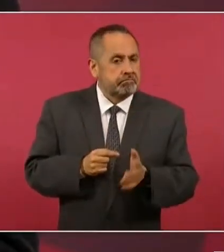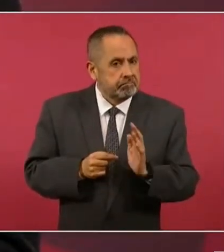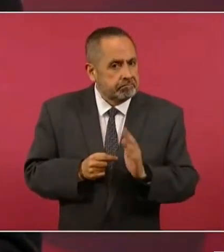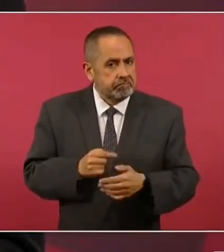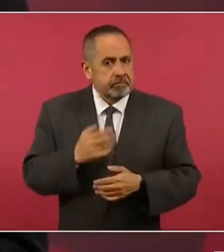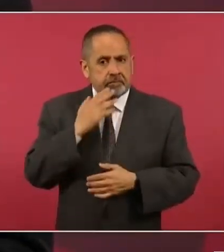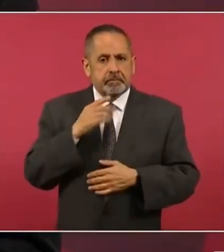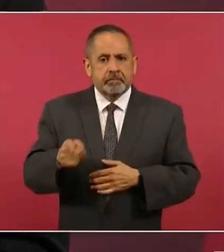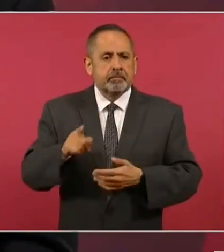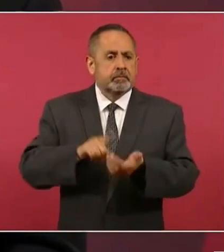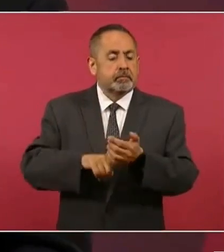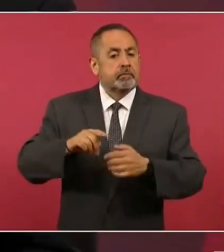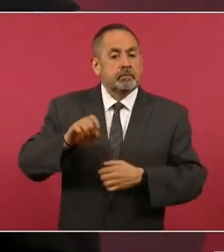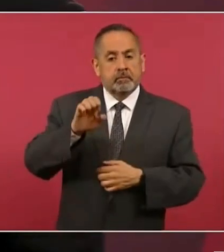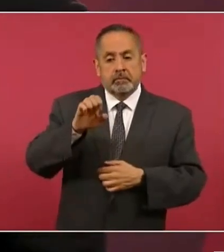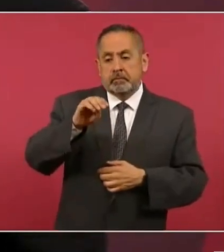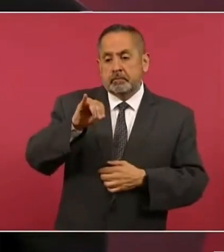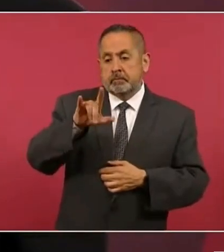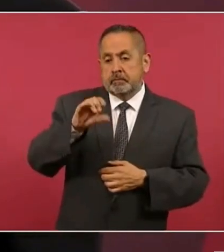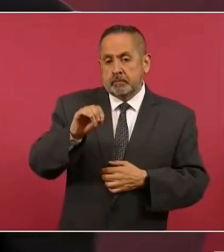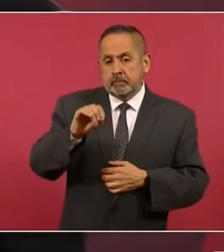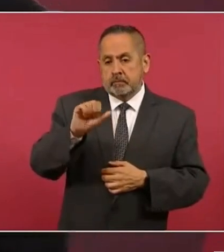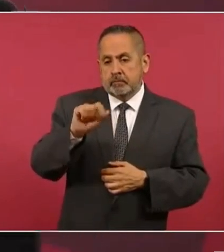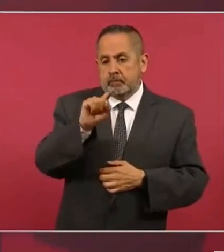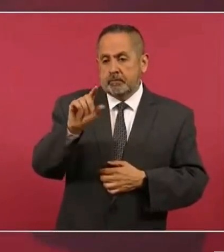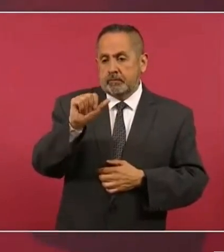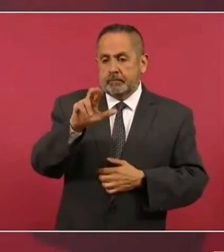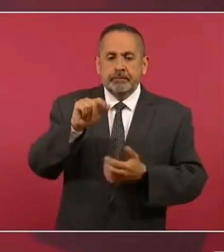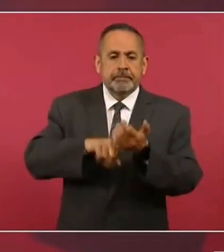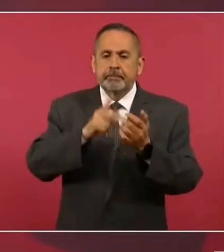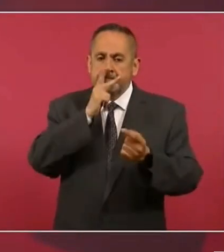Emilio Azcárraga, papá, también finado,